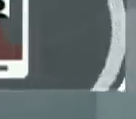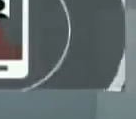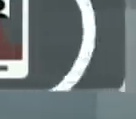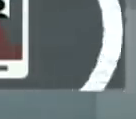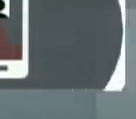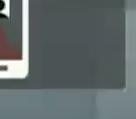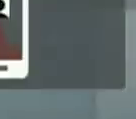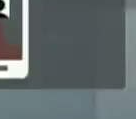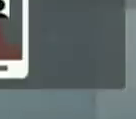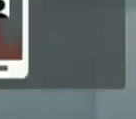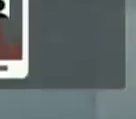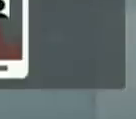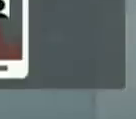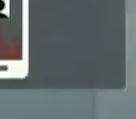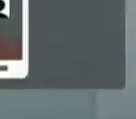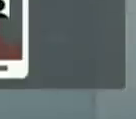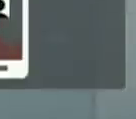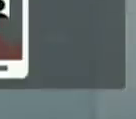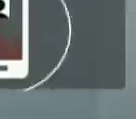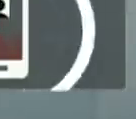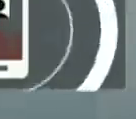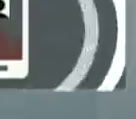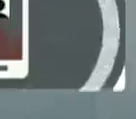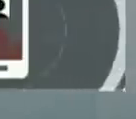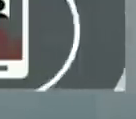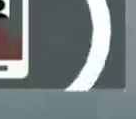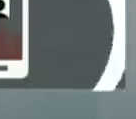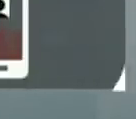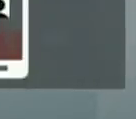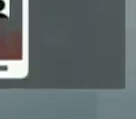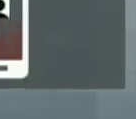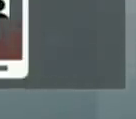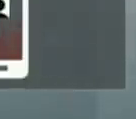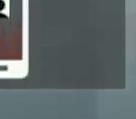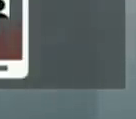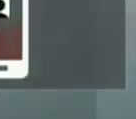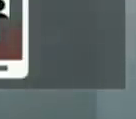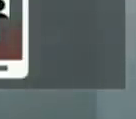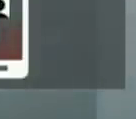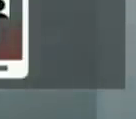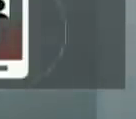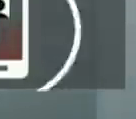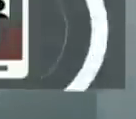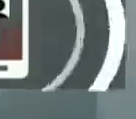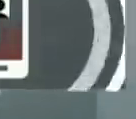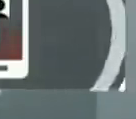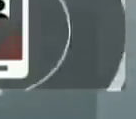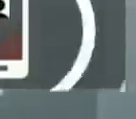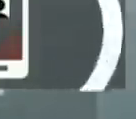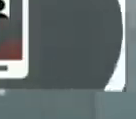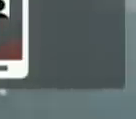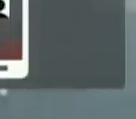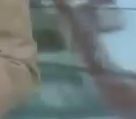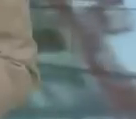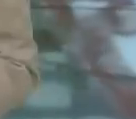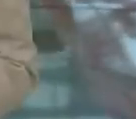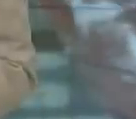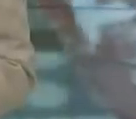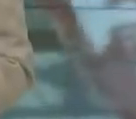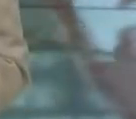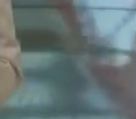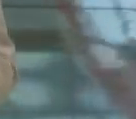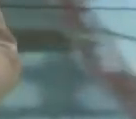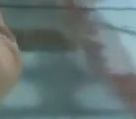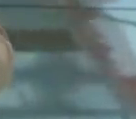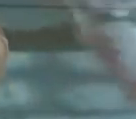Buenas tardes, los escucho un poquito lejos, pero buenas tardes, gracias por la invitación. William, conversábamos en estos días exactamente al final de la